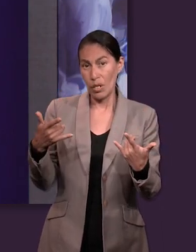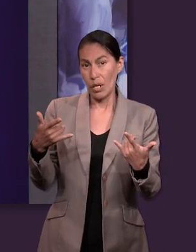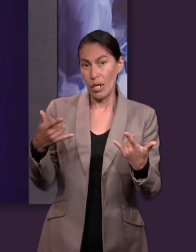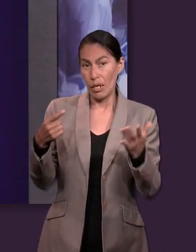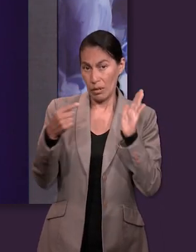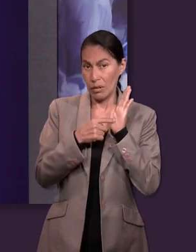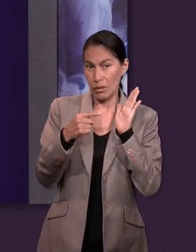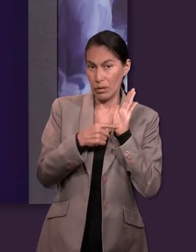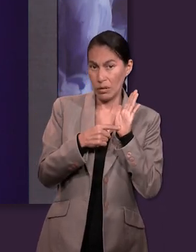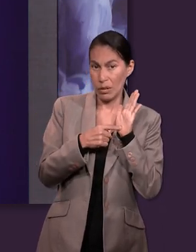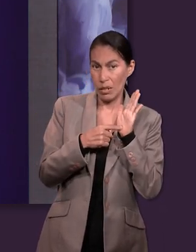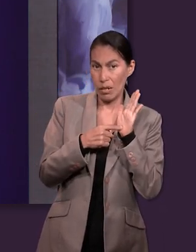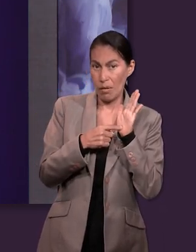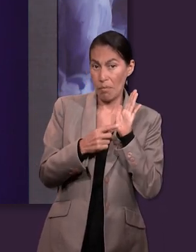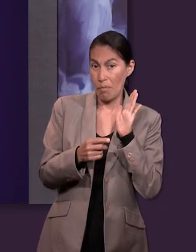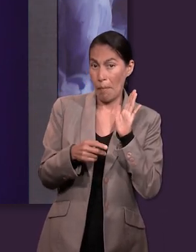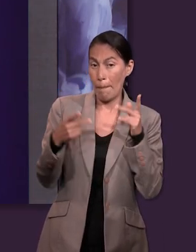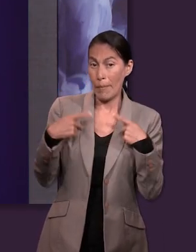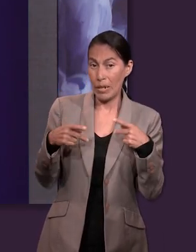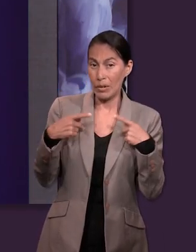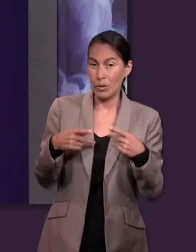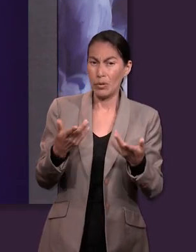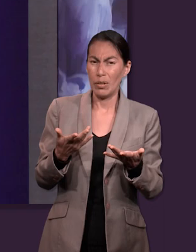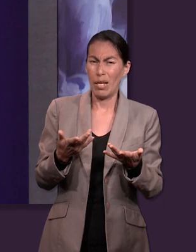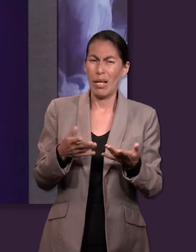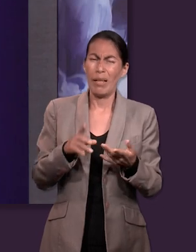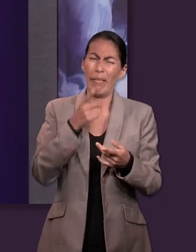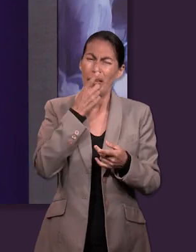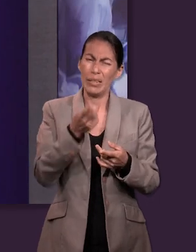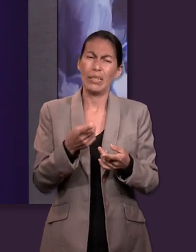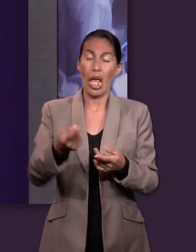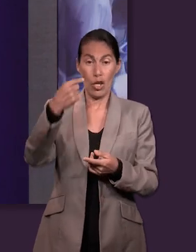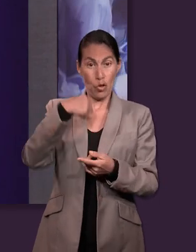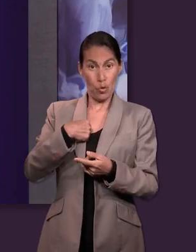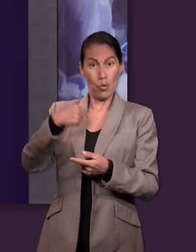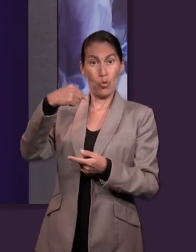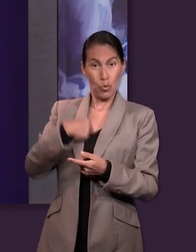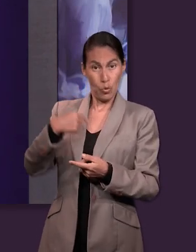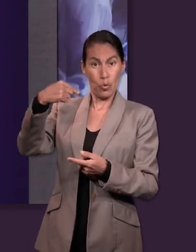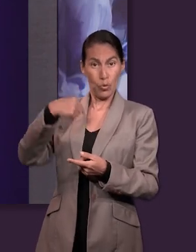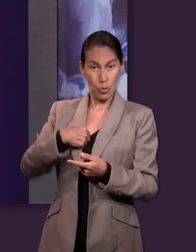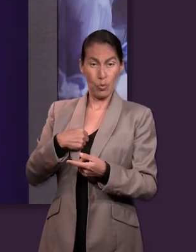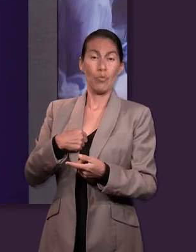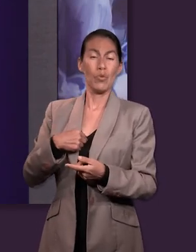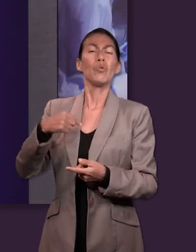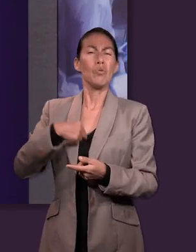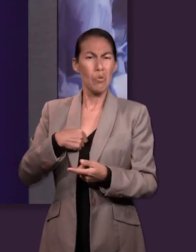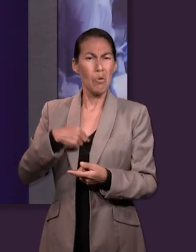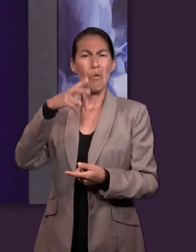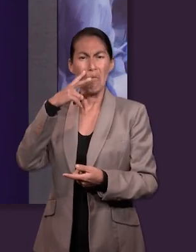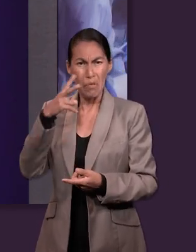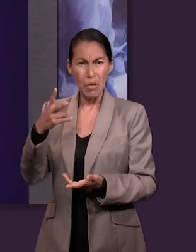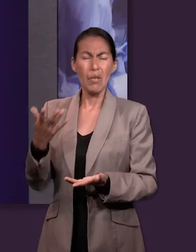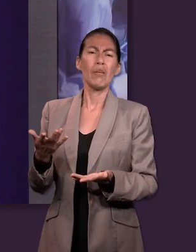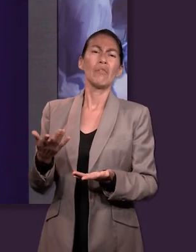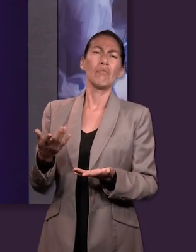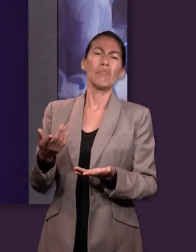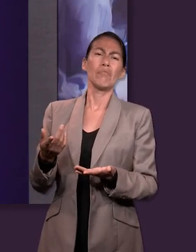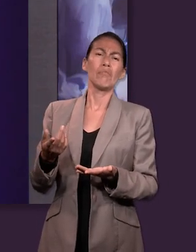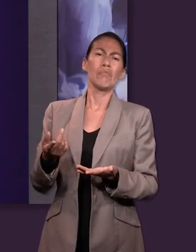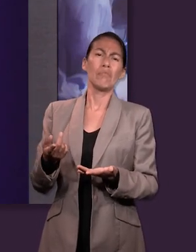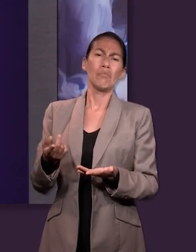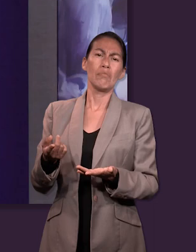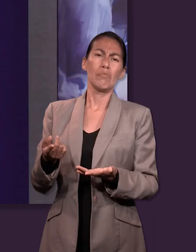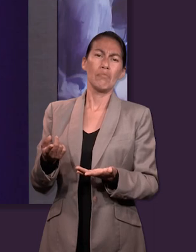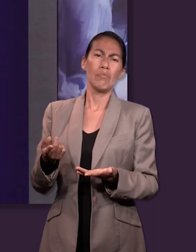redactada, los verbos están conjugados en primera persona. El ejemplo gramatical claro de autosuficiencia. Yo